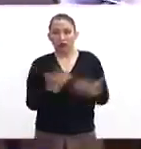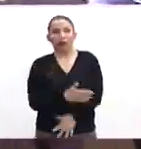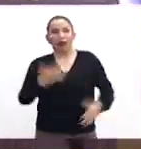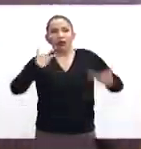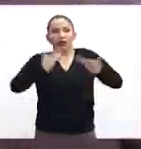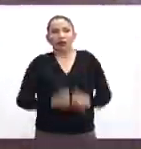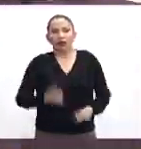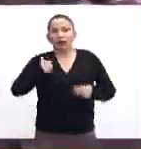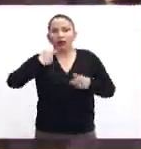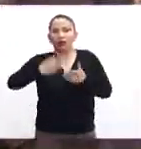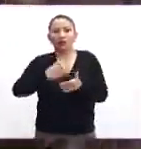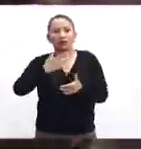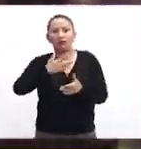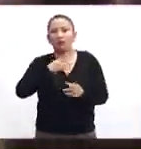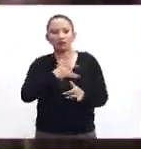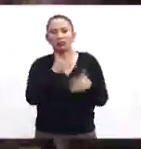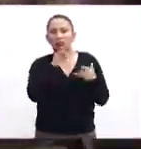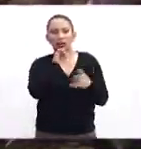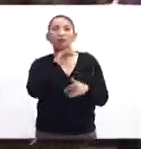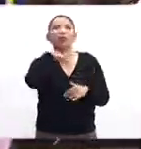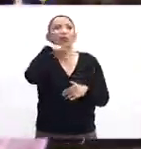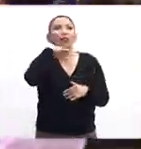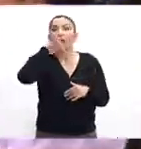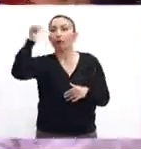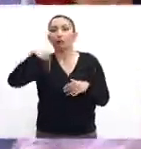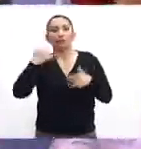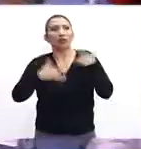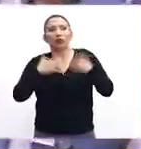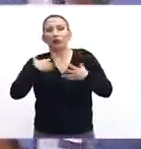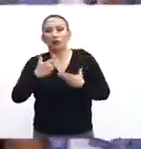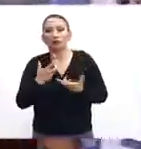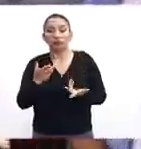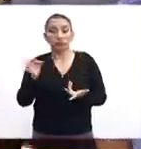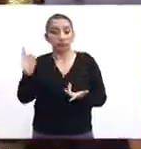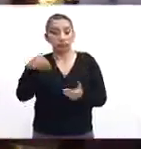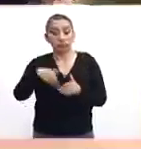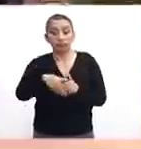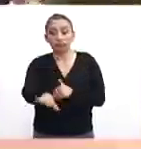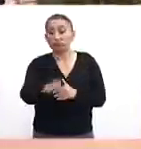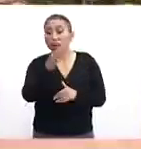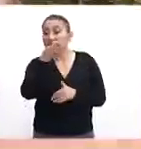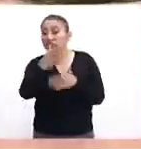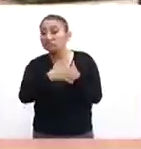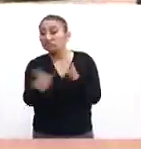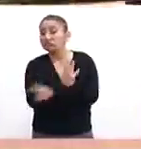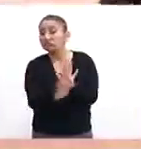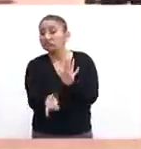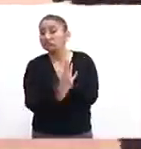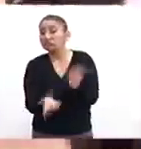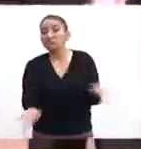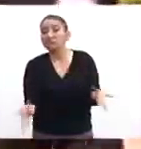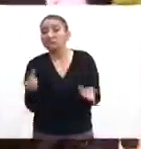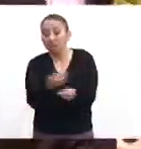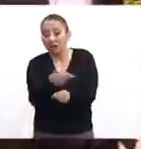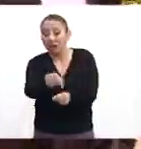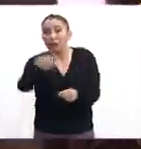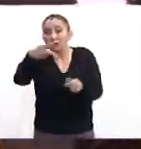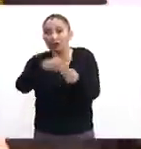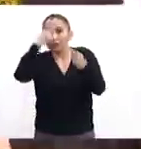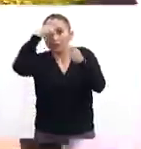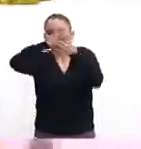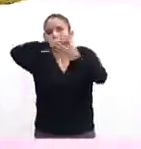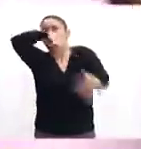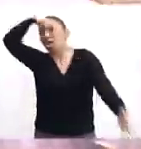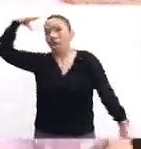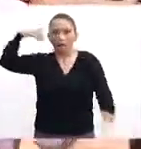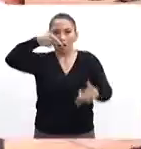para muchos no se sintió. No obstante, ante una posible alerta de alarma sísmica, pues obviamente nos volvemos